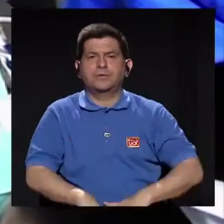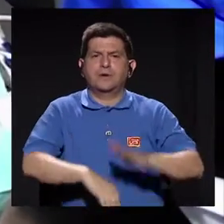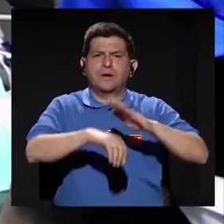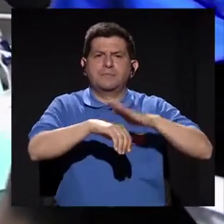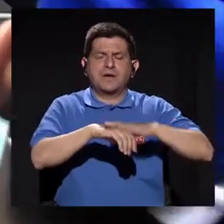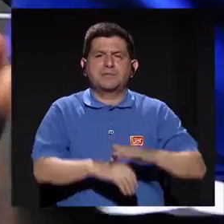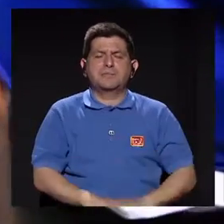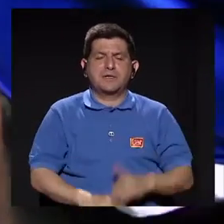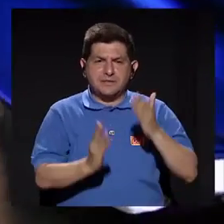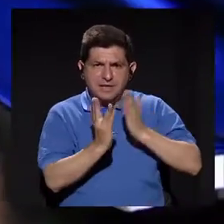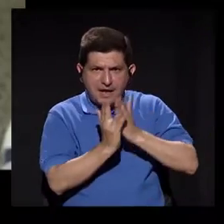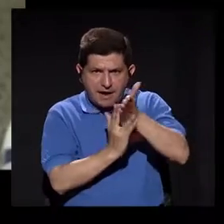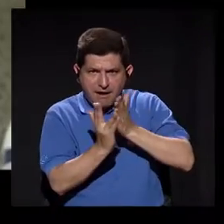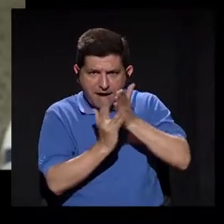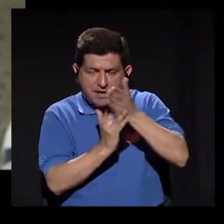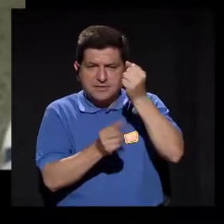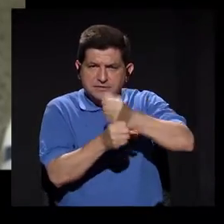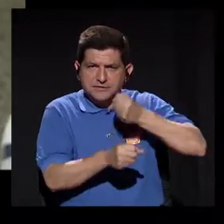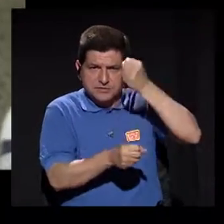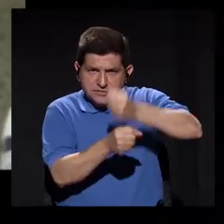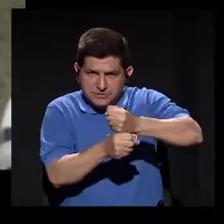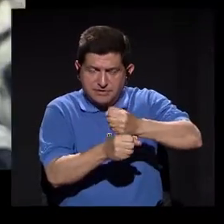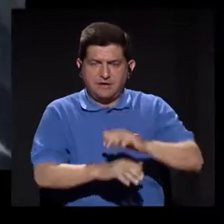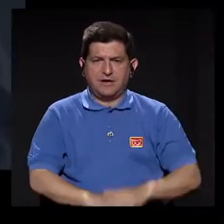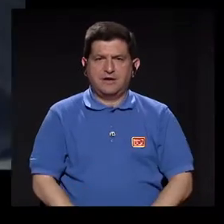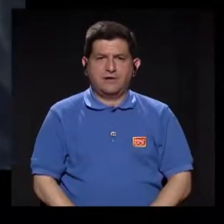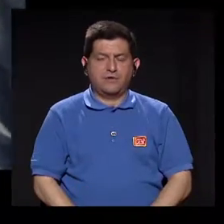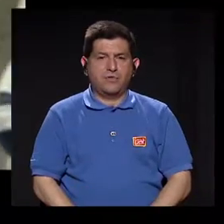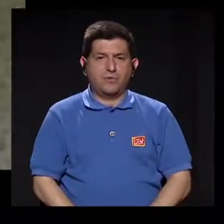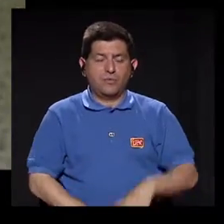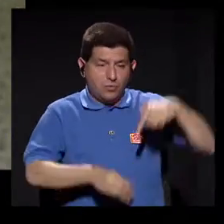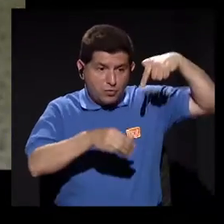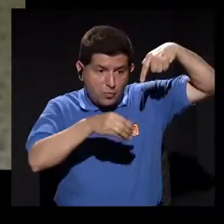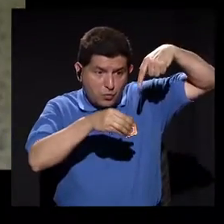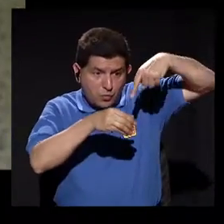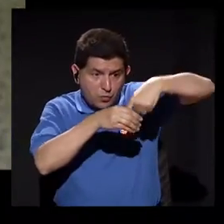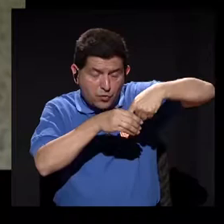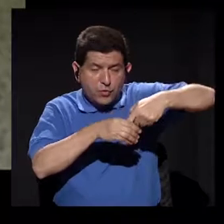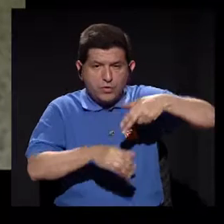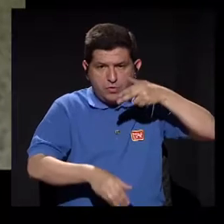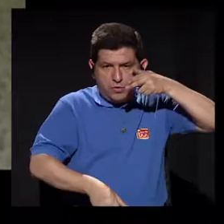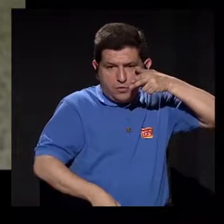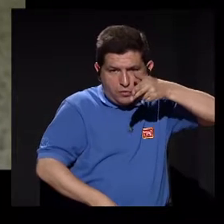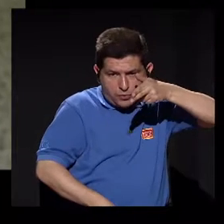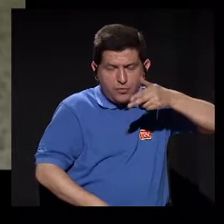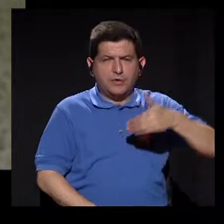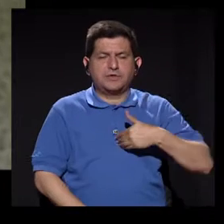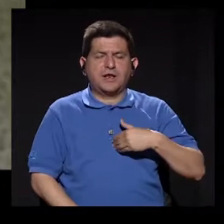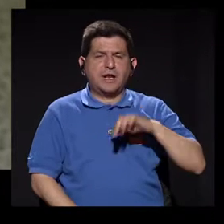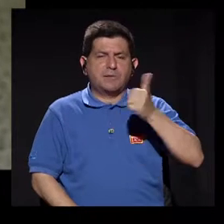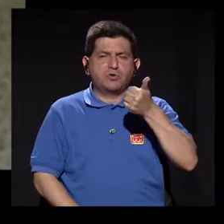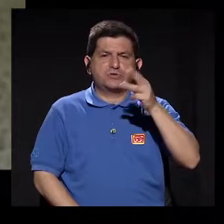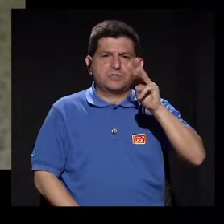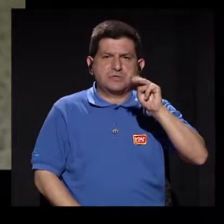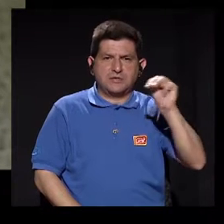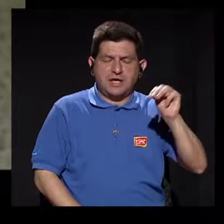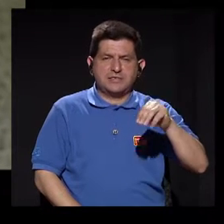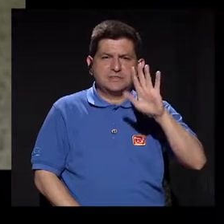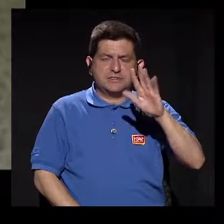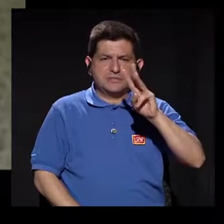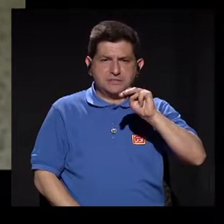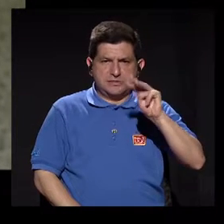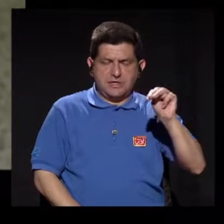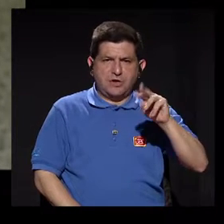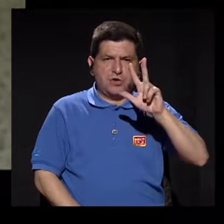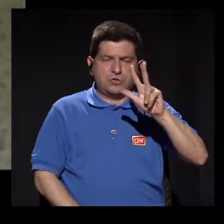un canal de trabajo. Esto es para introducir un lente, tenemos lentes de 10 milímetros, de